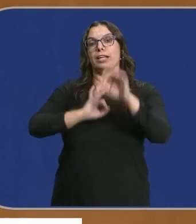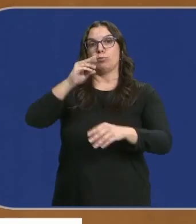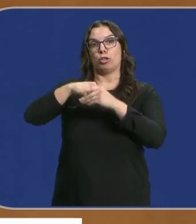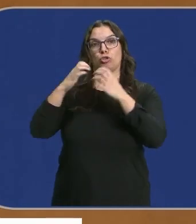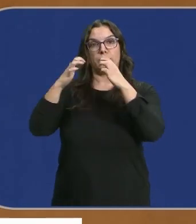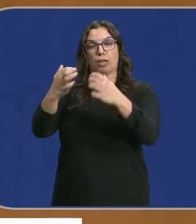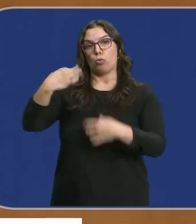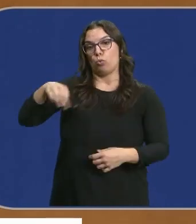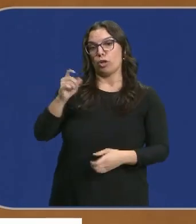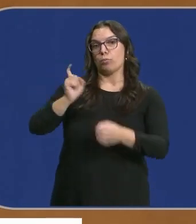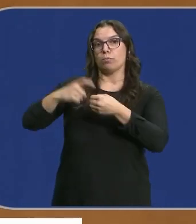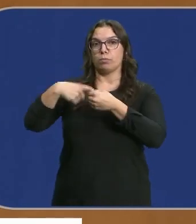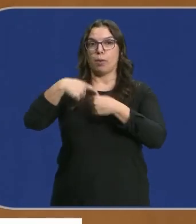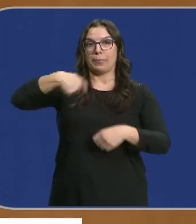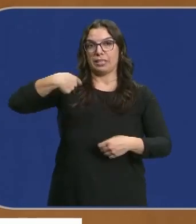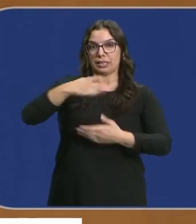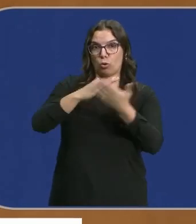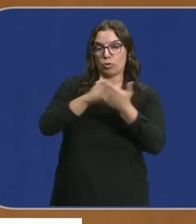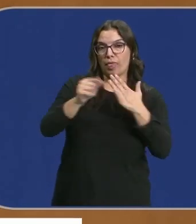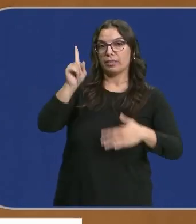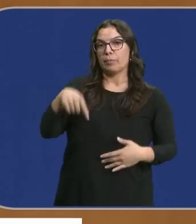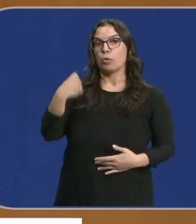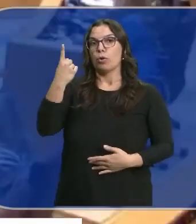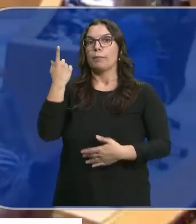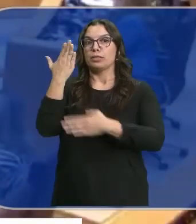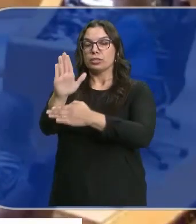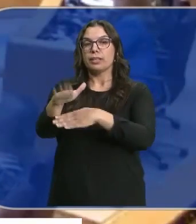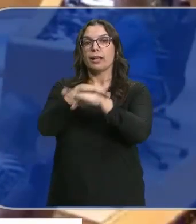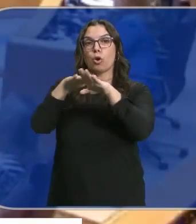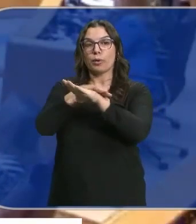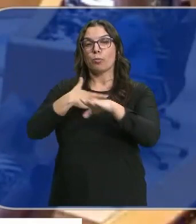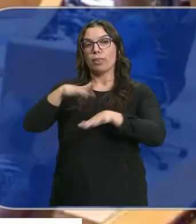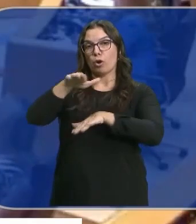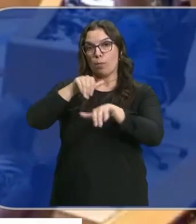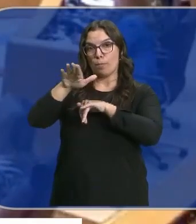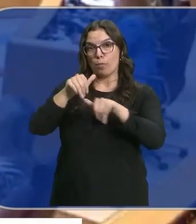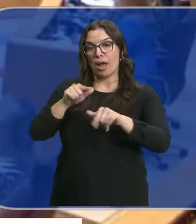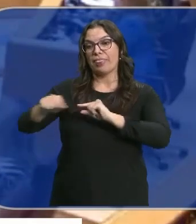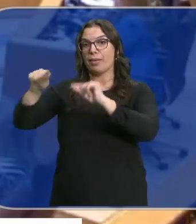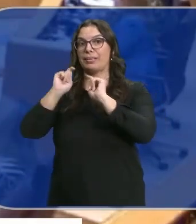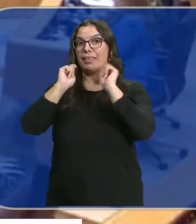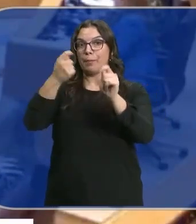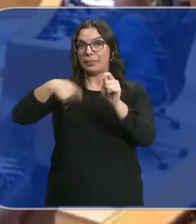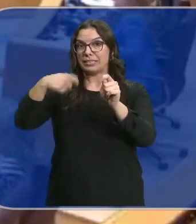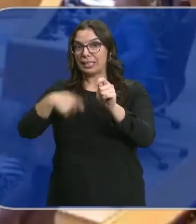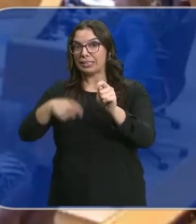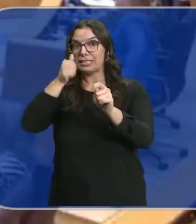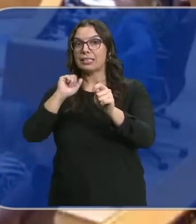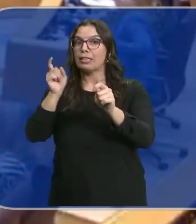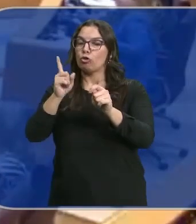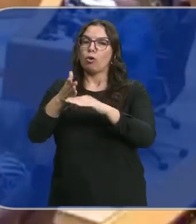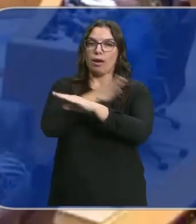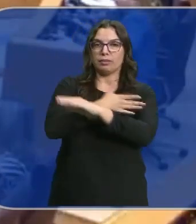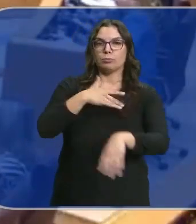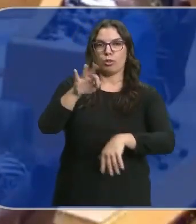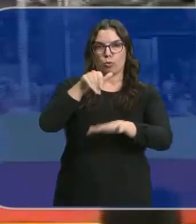Alta a la que tienen que acudir los presidentes de las comunidades y un representante del gobierno podría convocarse antes del debate de investidura de Pedro Sánchez.